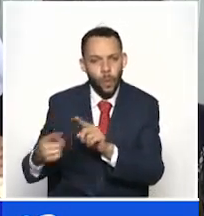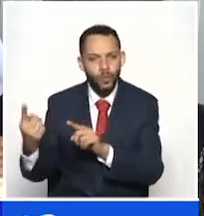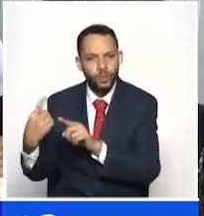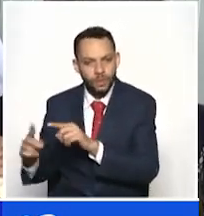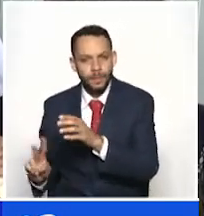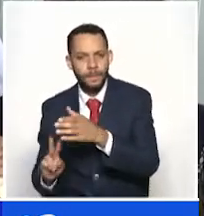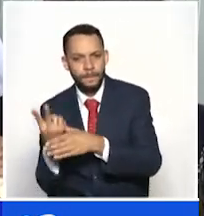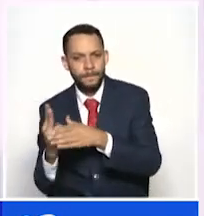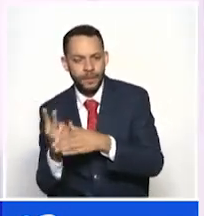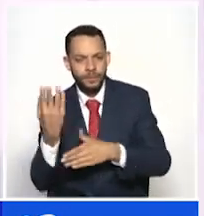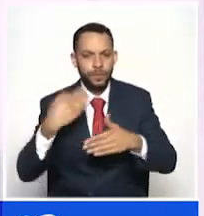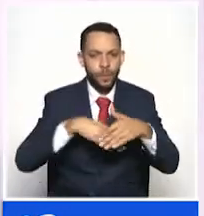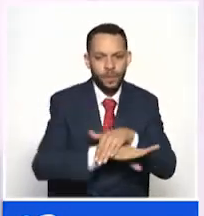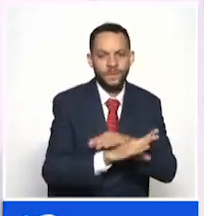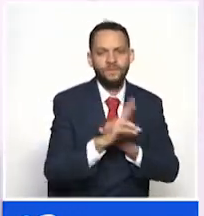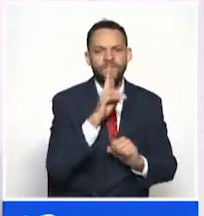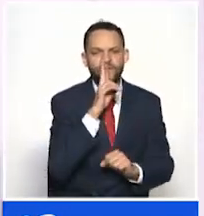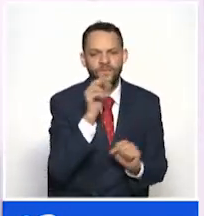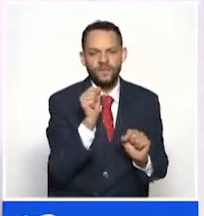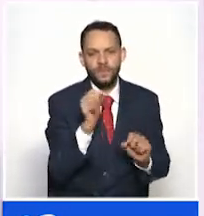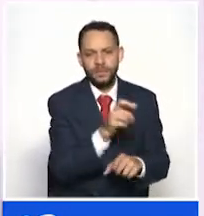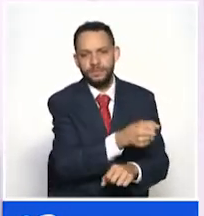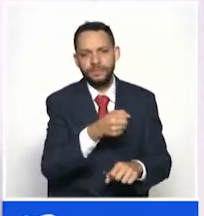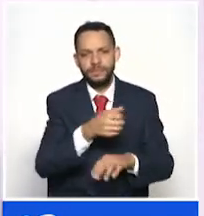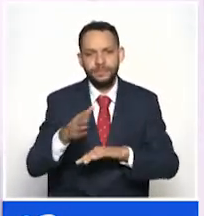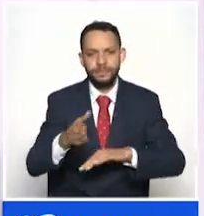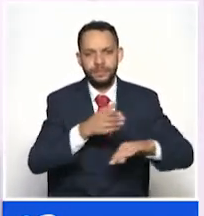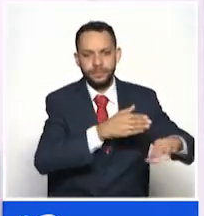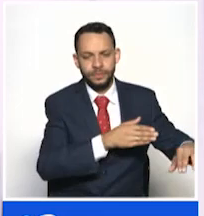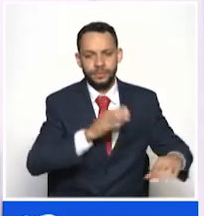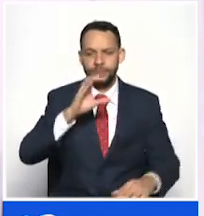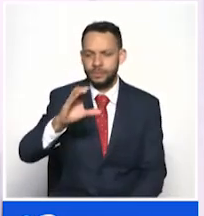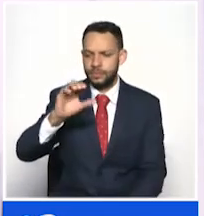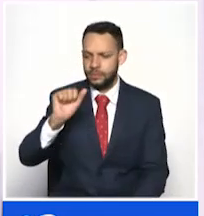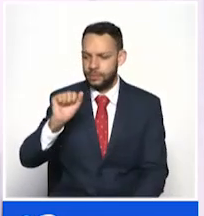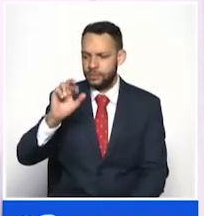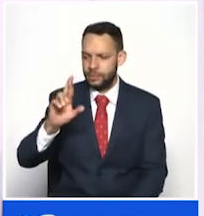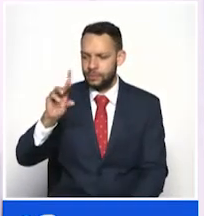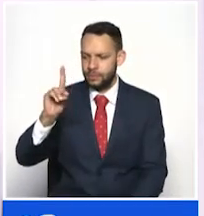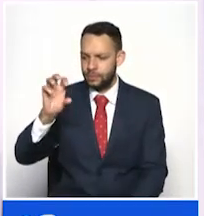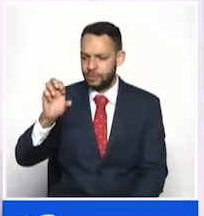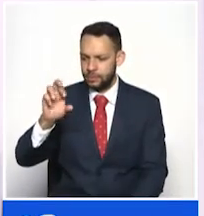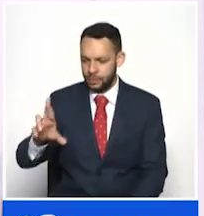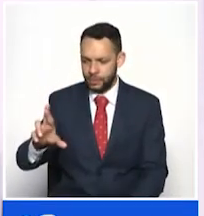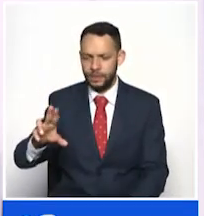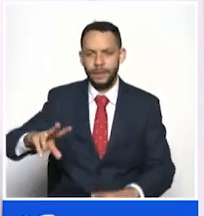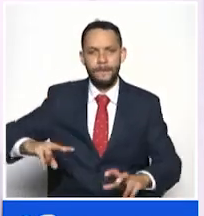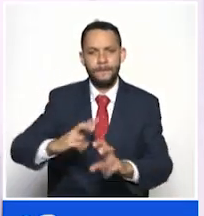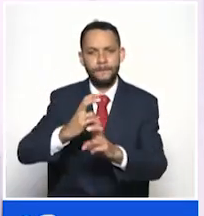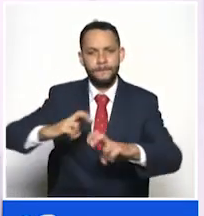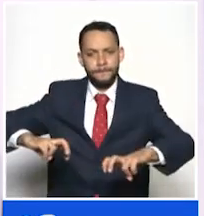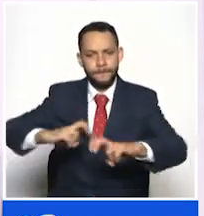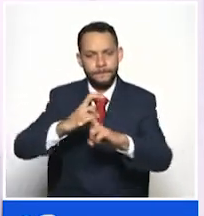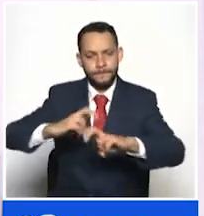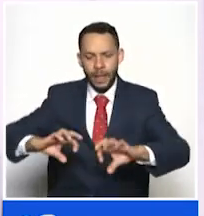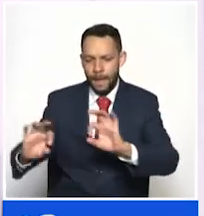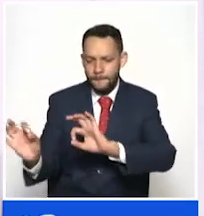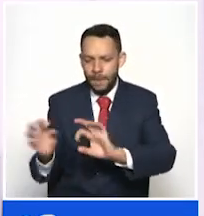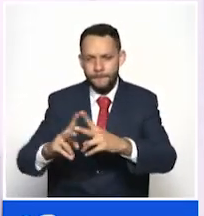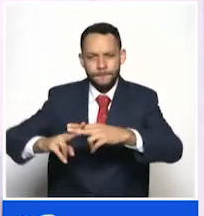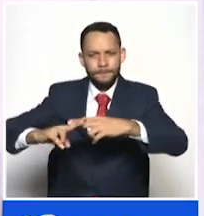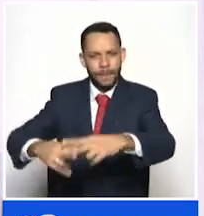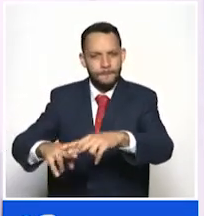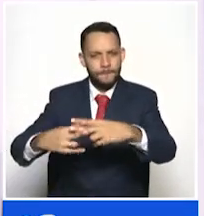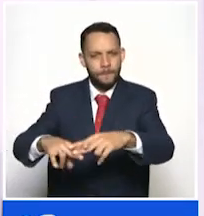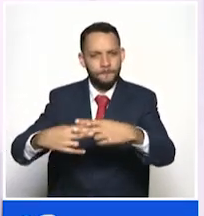hortalizas La Cárder entrega 20 parques infantiles construidos con residuos sólidos reciclados Esta